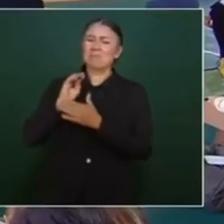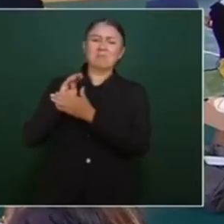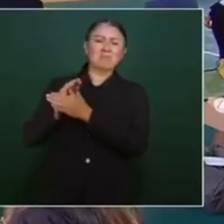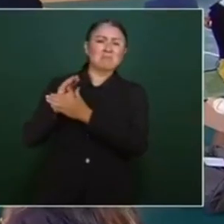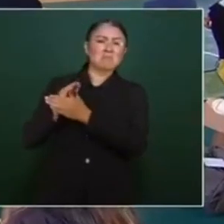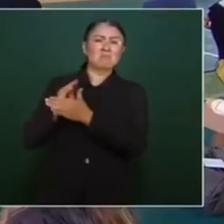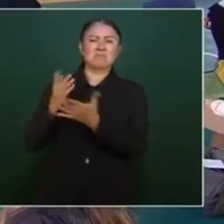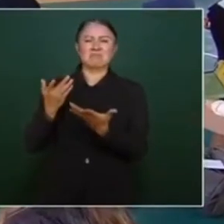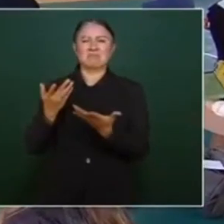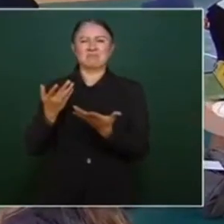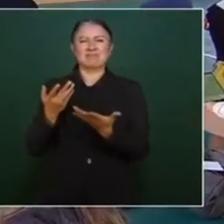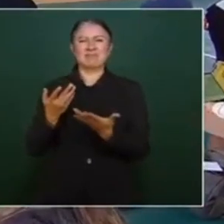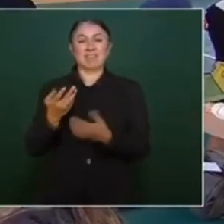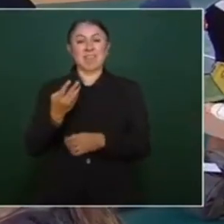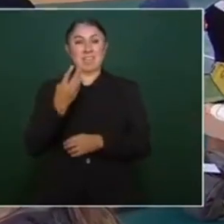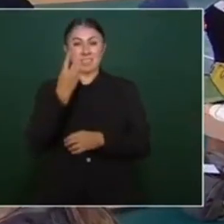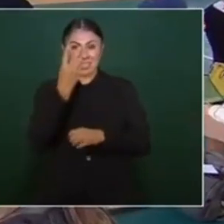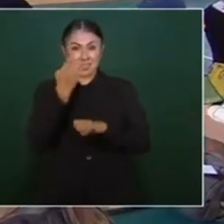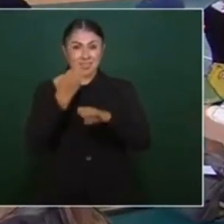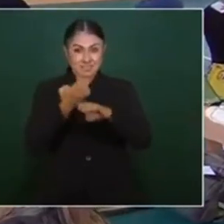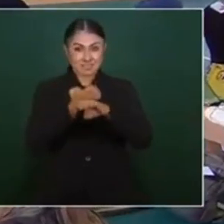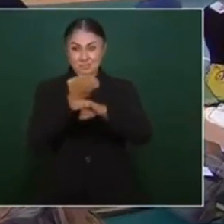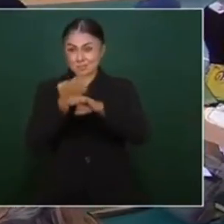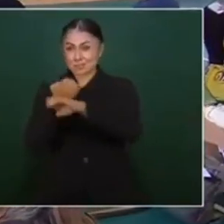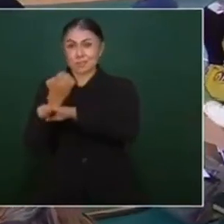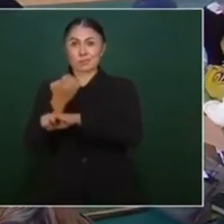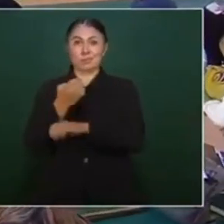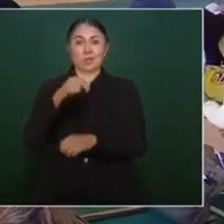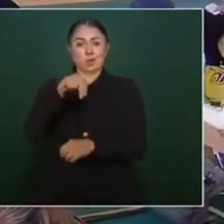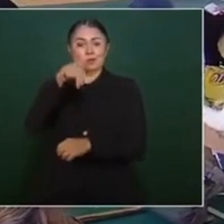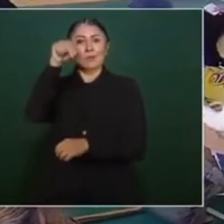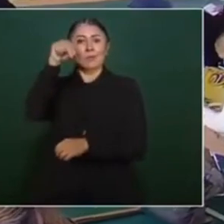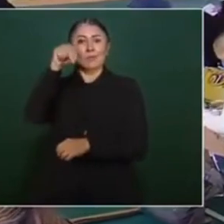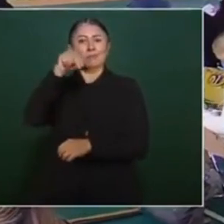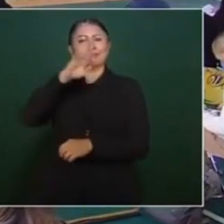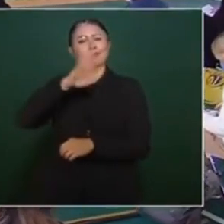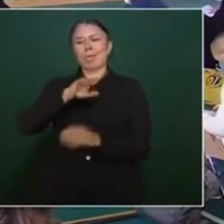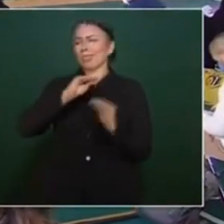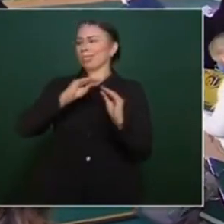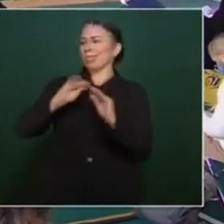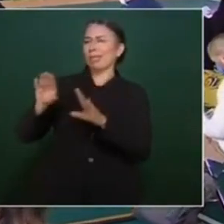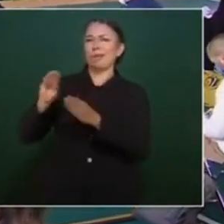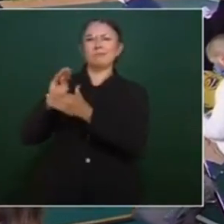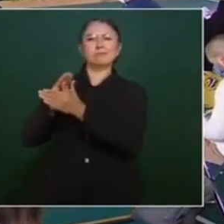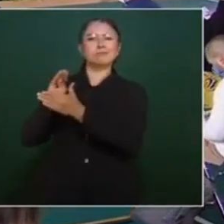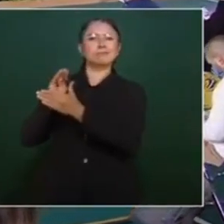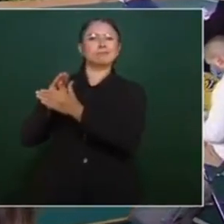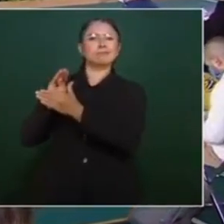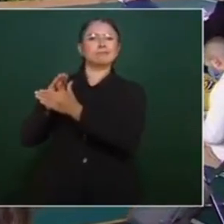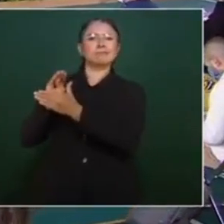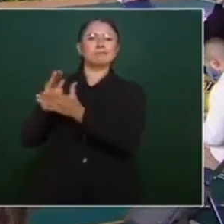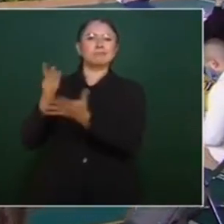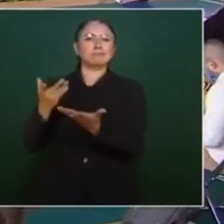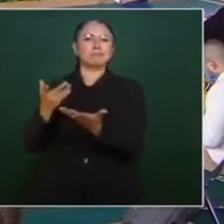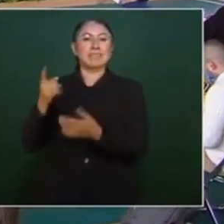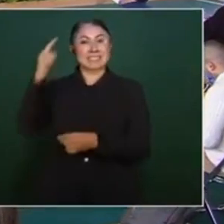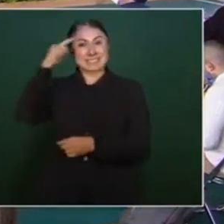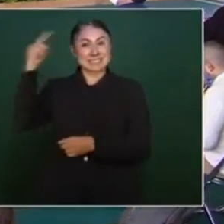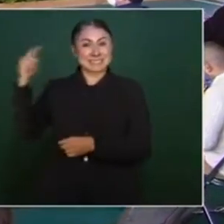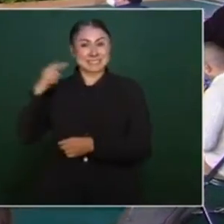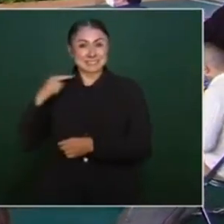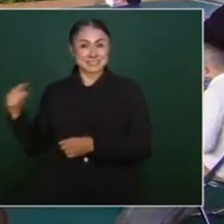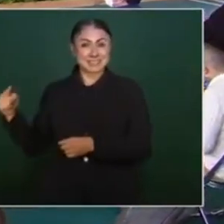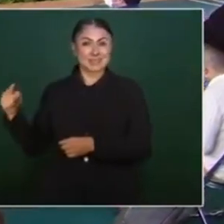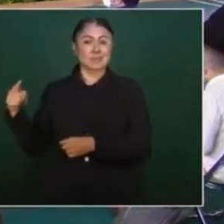era de los tres estados del norte más abandonados, Zacatecas, Durango